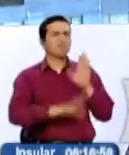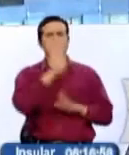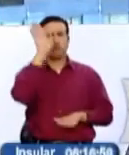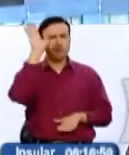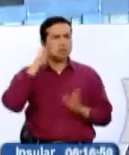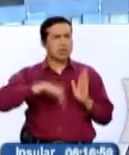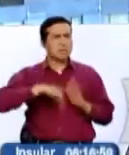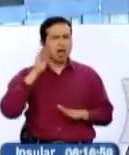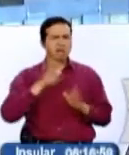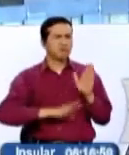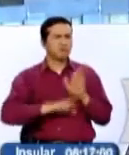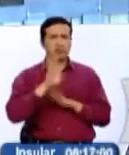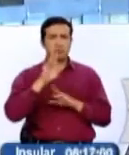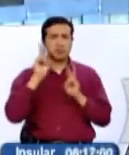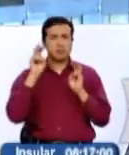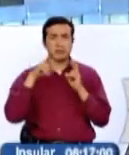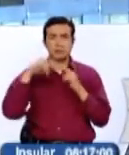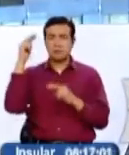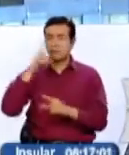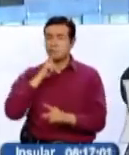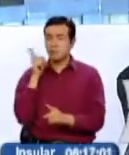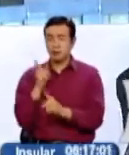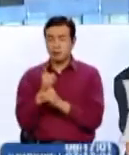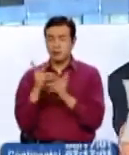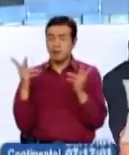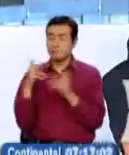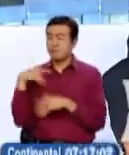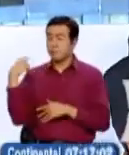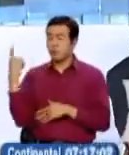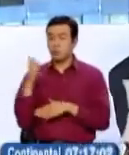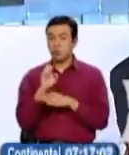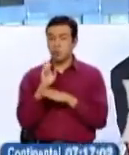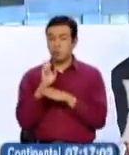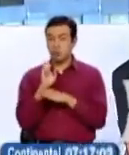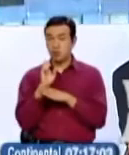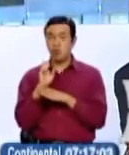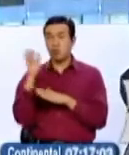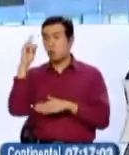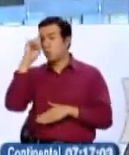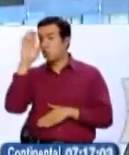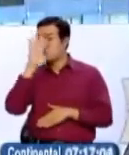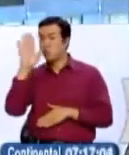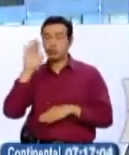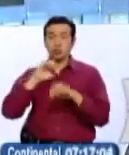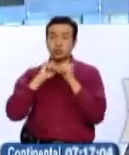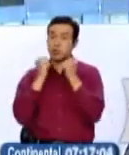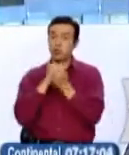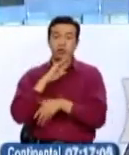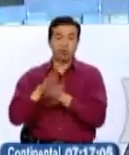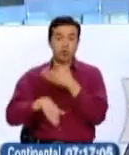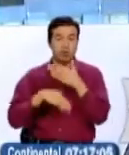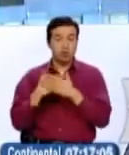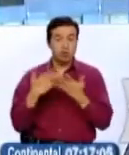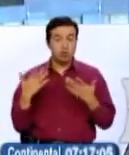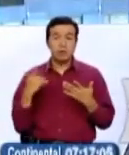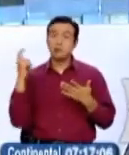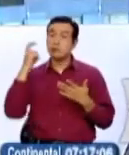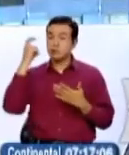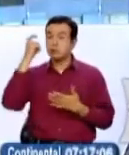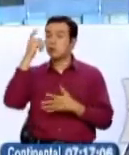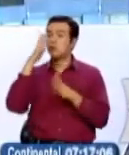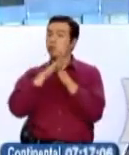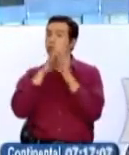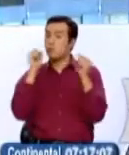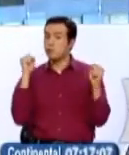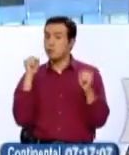ímpetu de desarrollo en la región. Por lo tanto, los ecuatorianos, no solamente el gobierno, sino la sociedad civil, tiene que entender